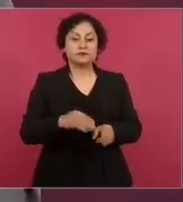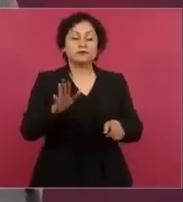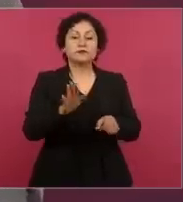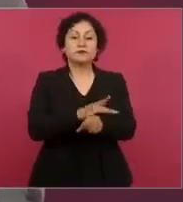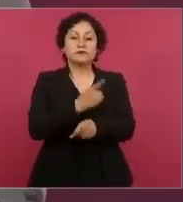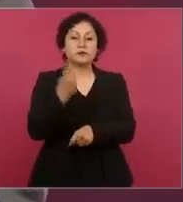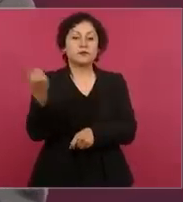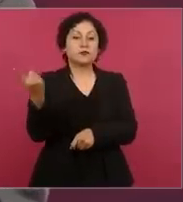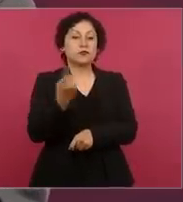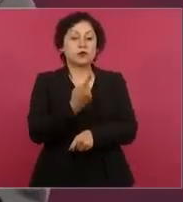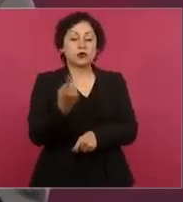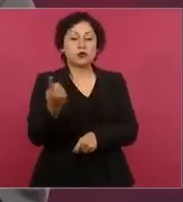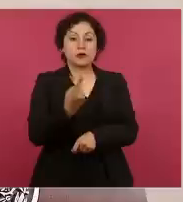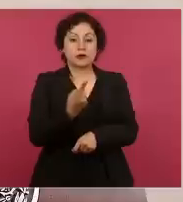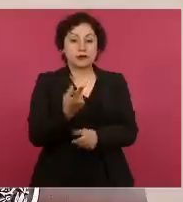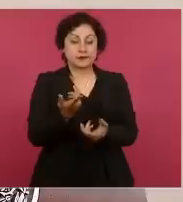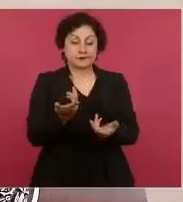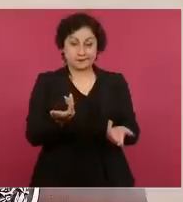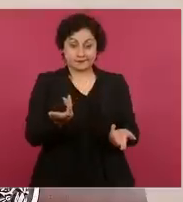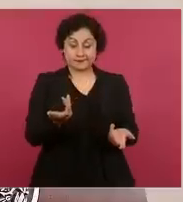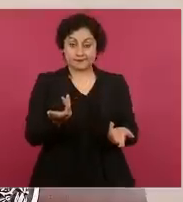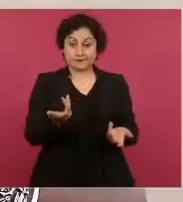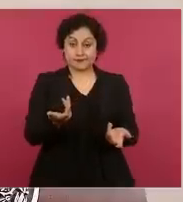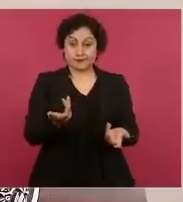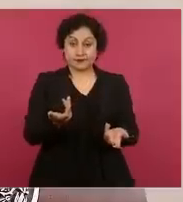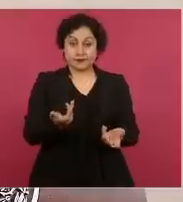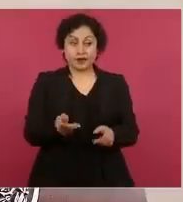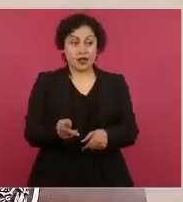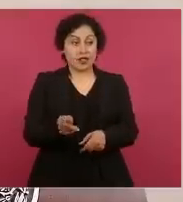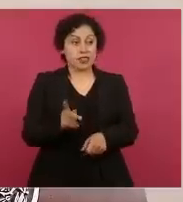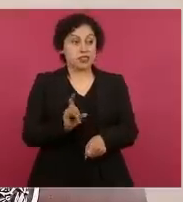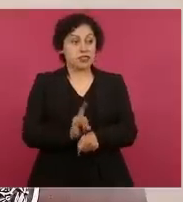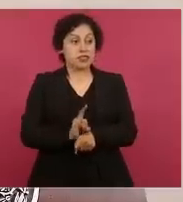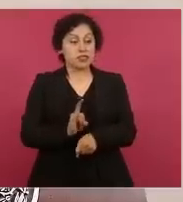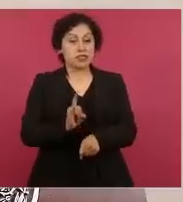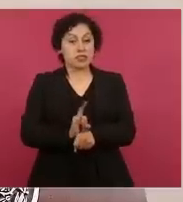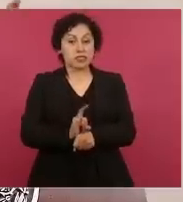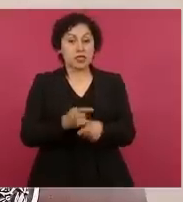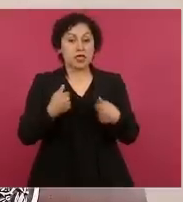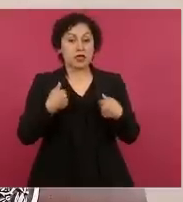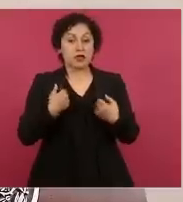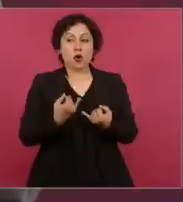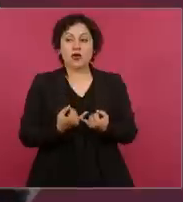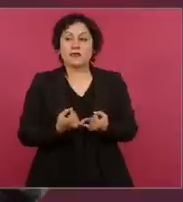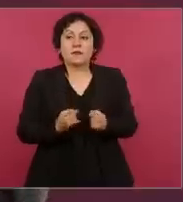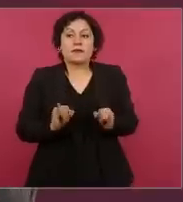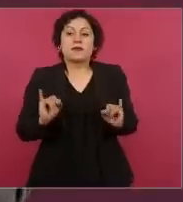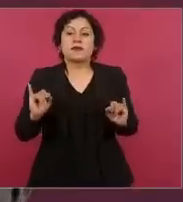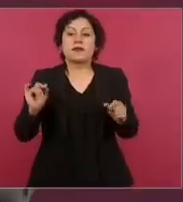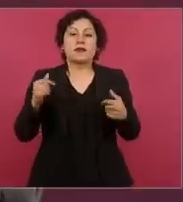que eran independientes, mediatizaba mucho,